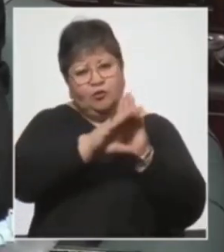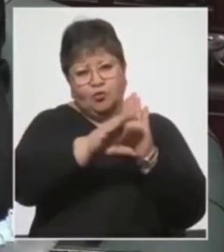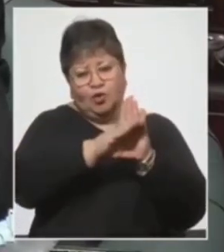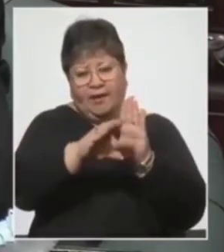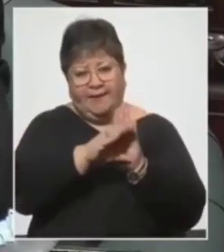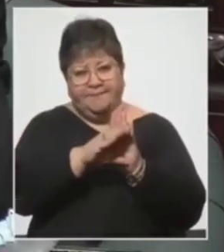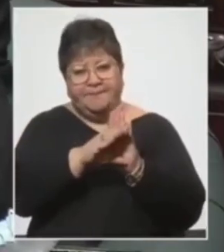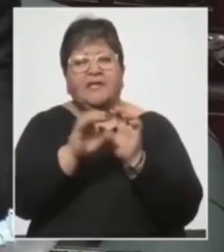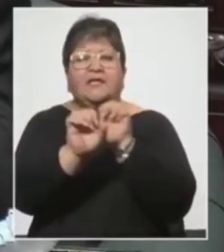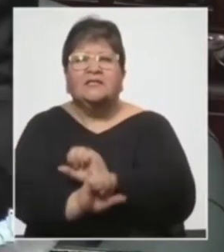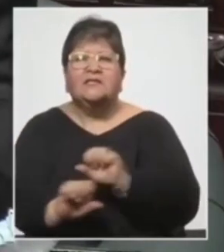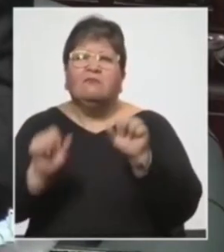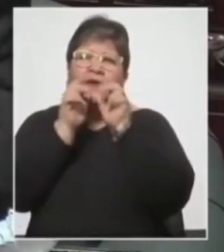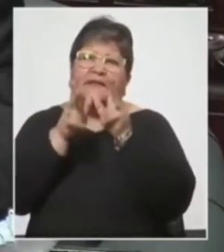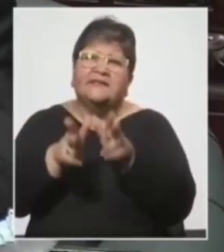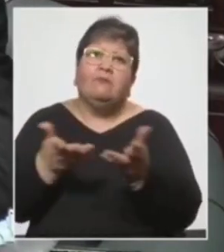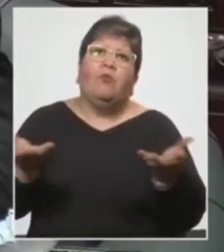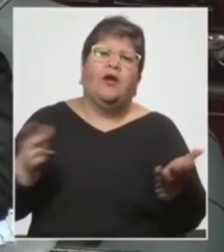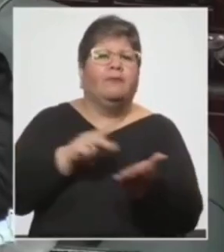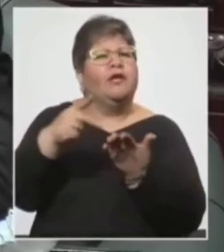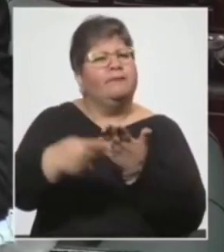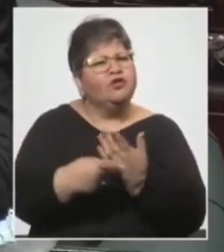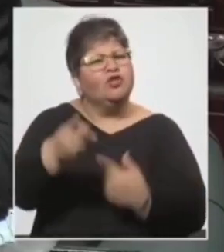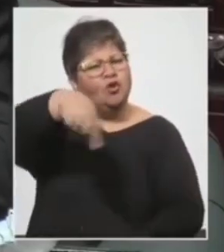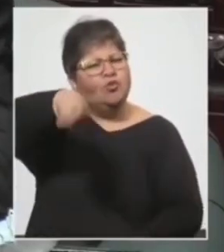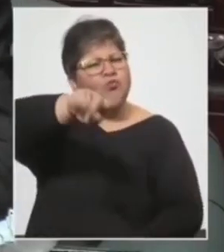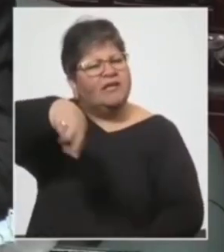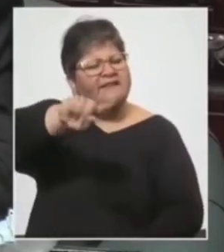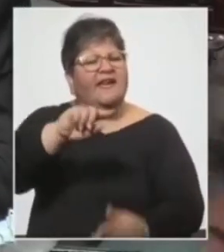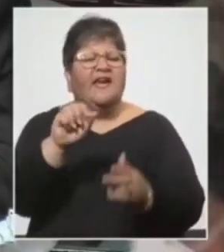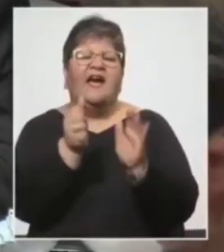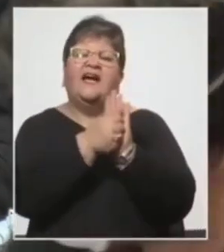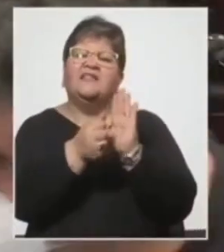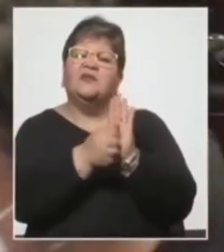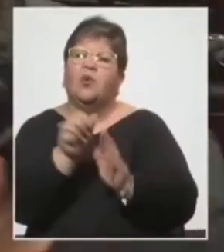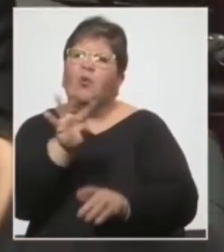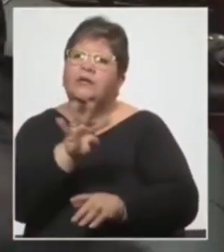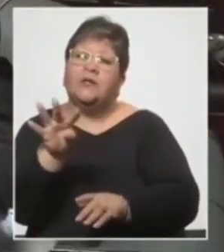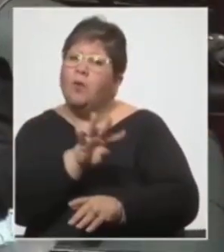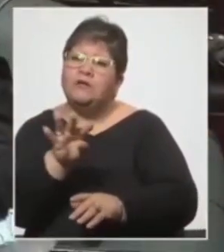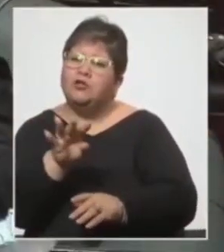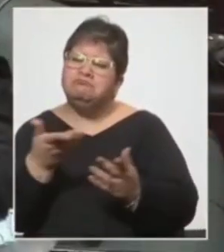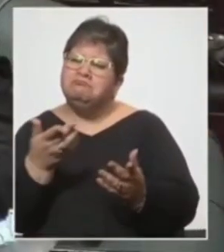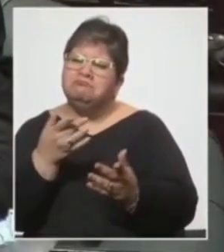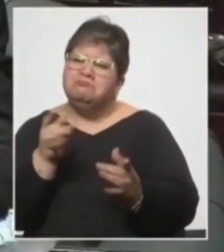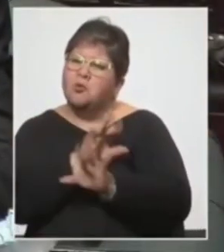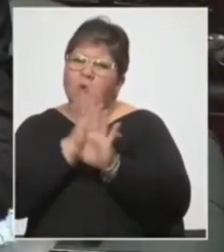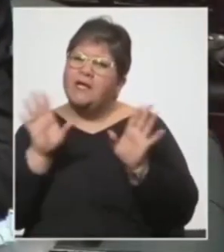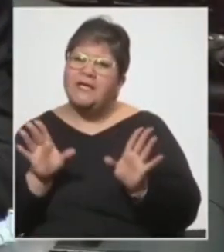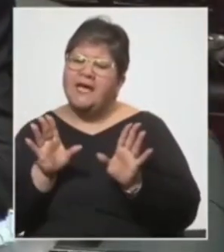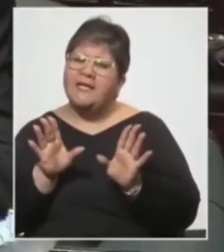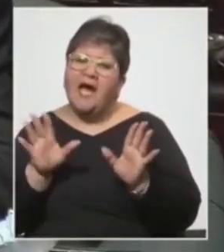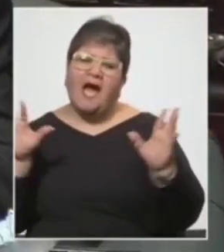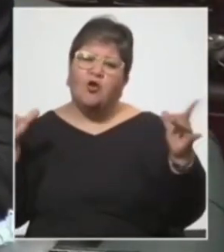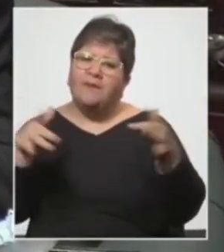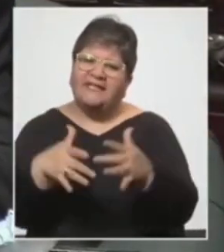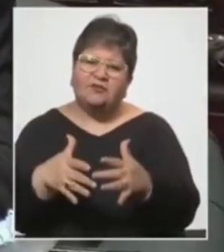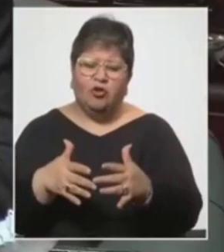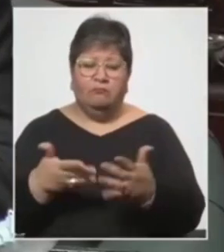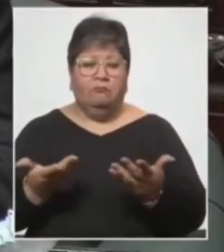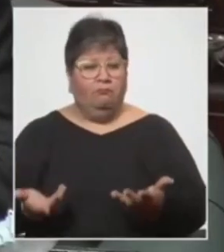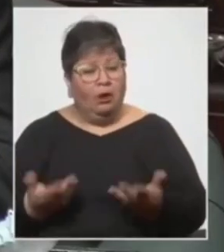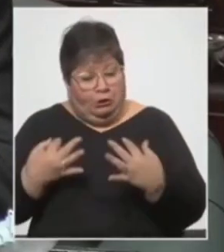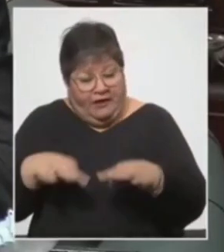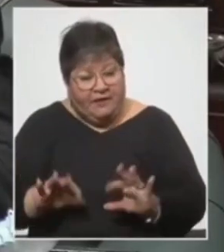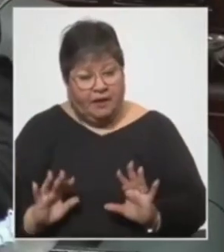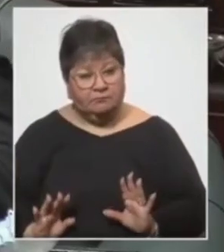Se podrá decir, pero en el proyecto de ustedes que manejan el artículo 44, tampoco se especifica lo que es la aglomeración. Bueno, está